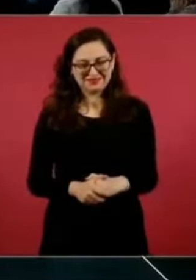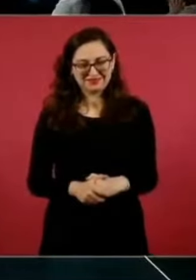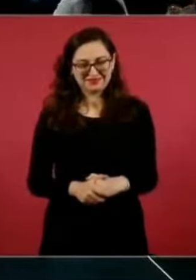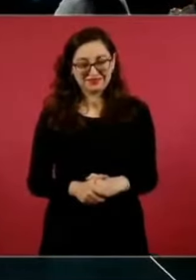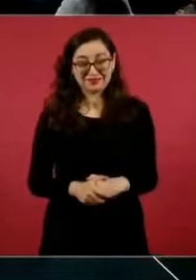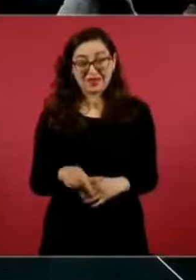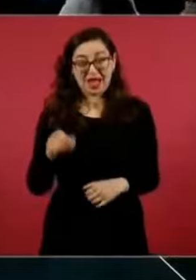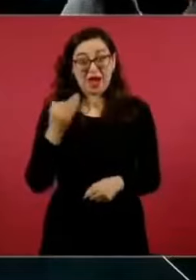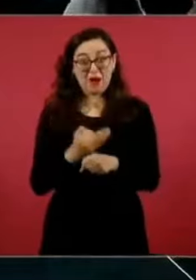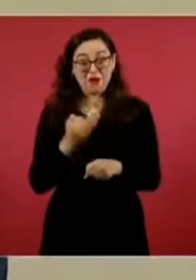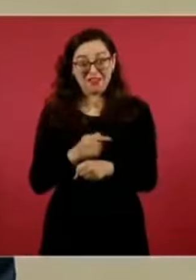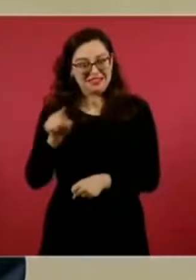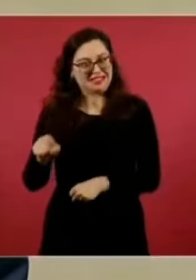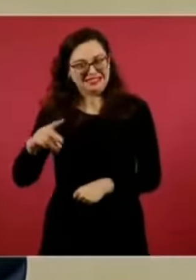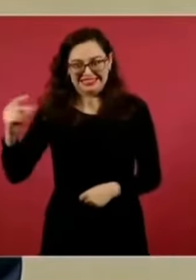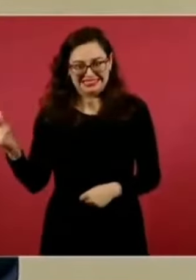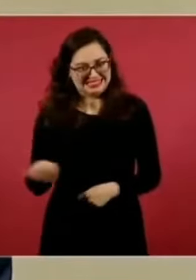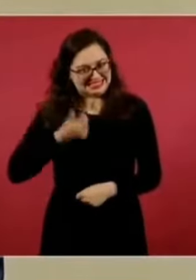No,